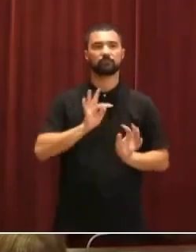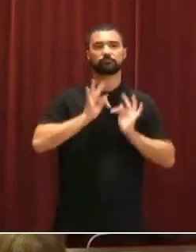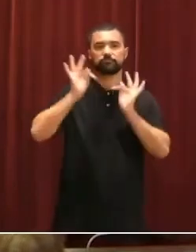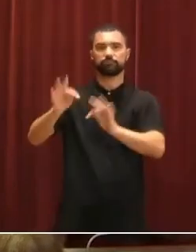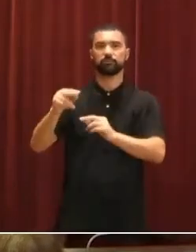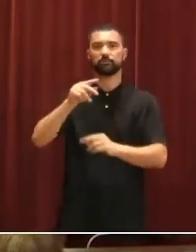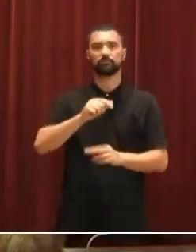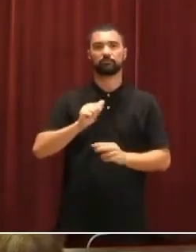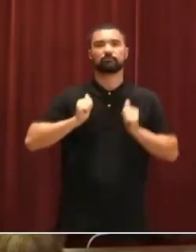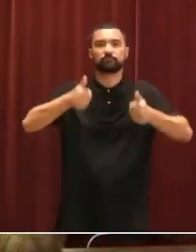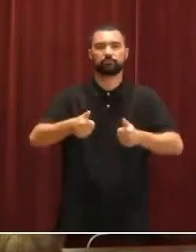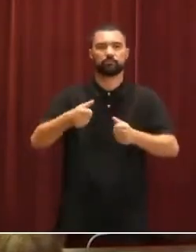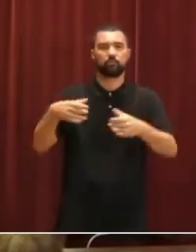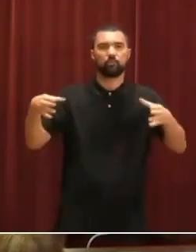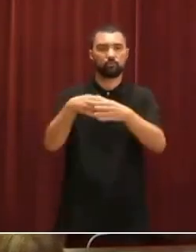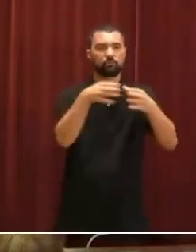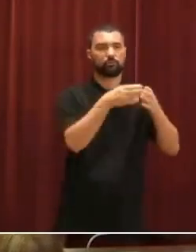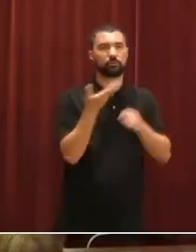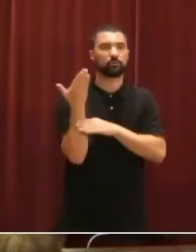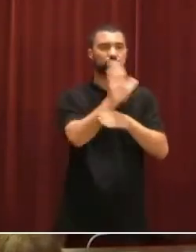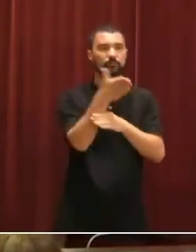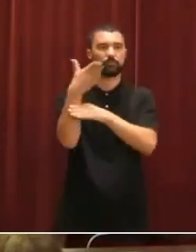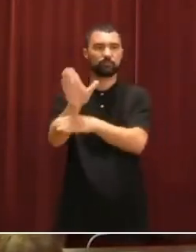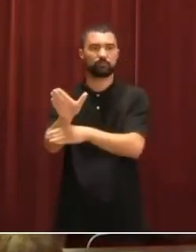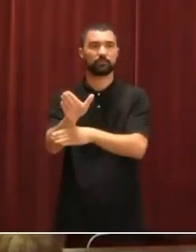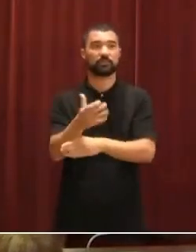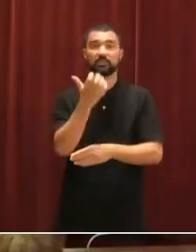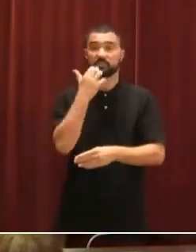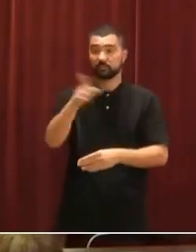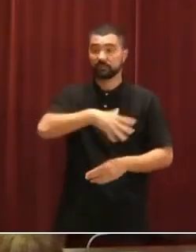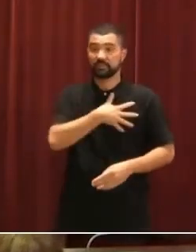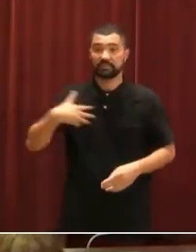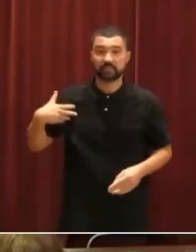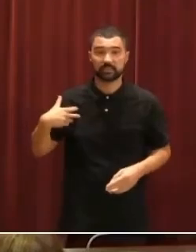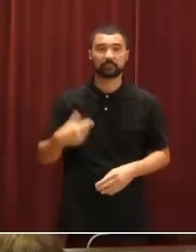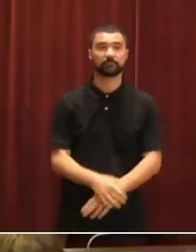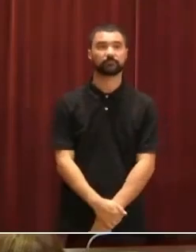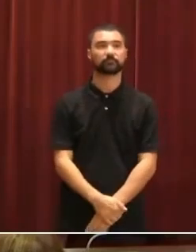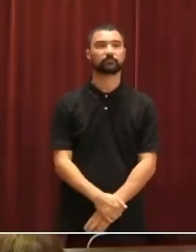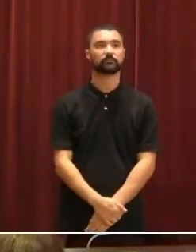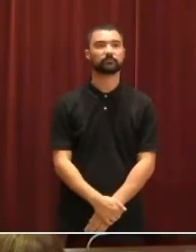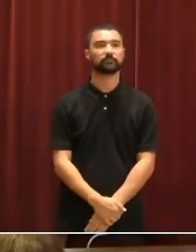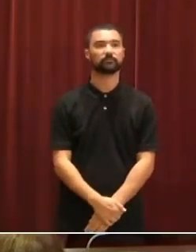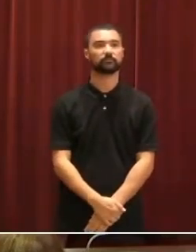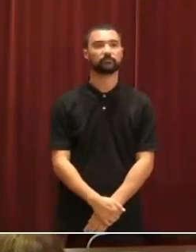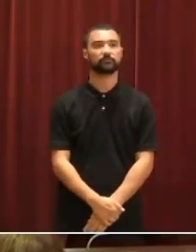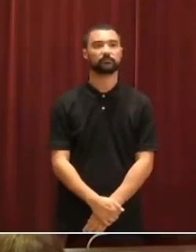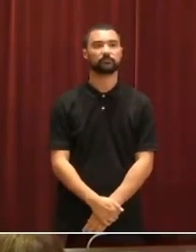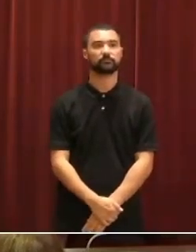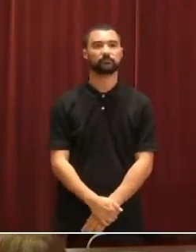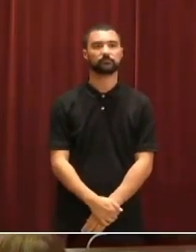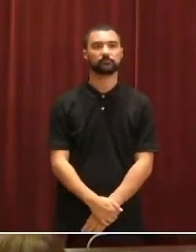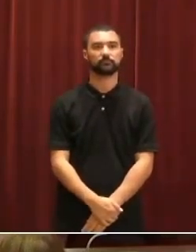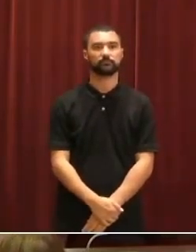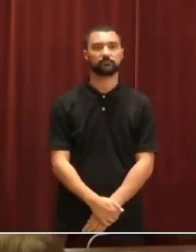con las diputadas socialistas Mercedes Garrido y Pilar Costa. Y como muestra de rechazo a la posición reiterada del